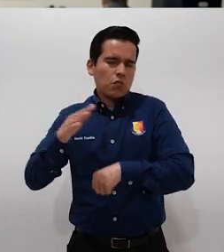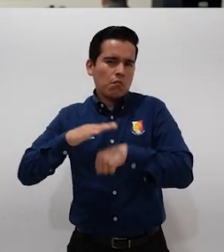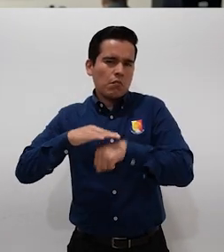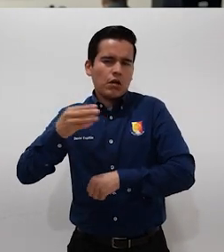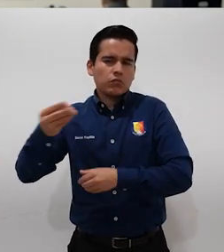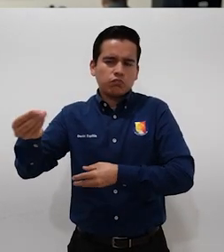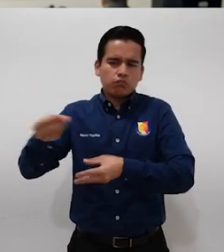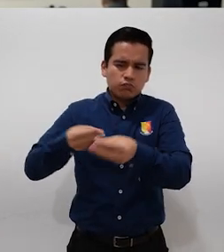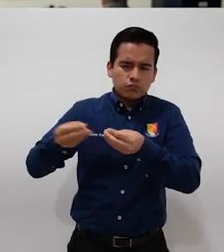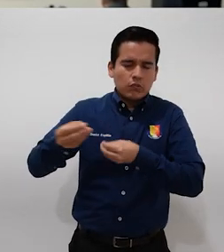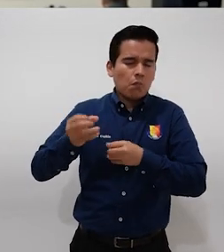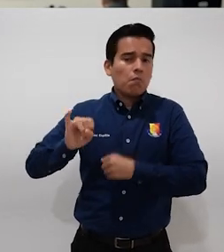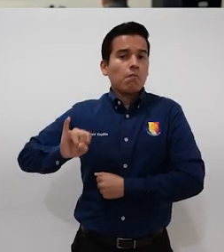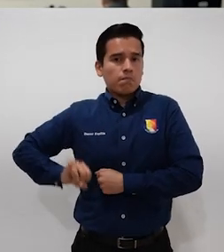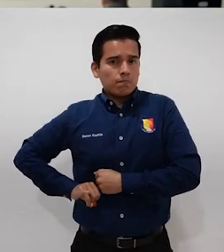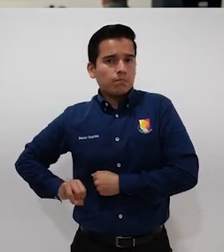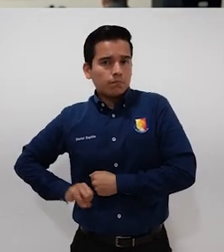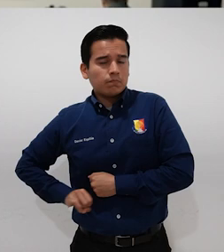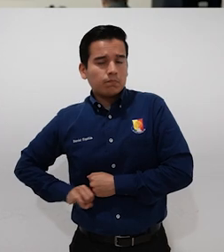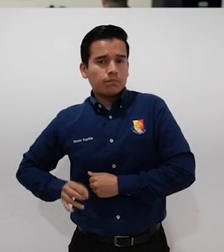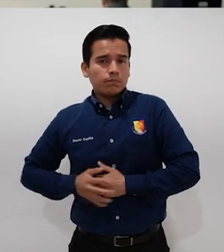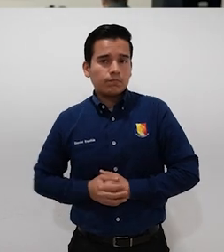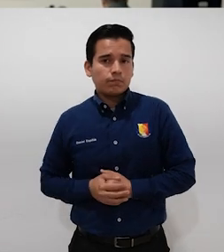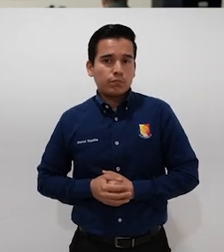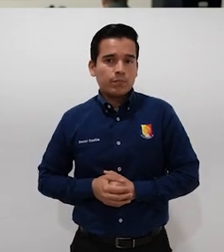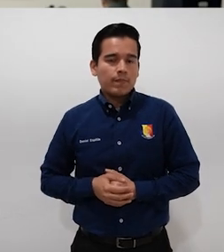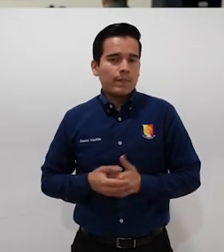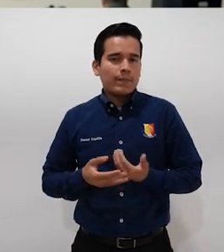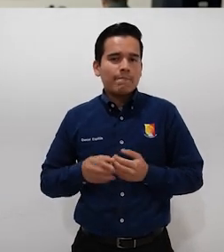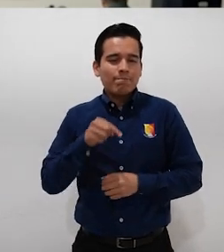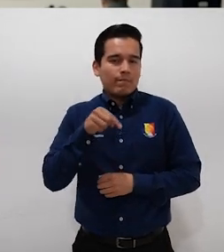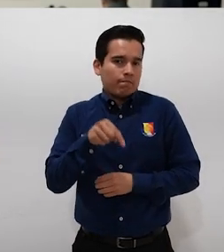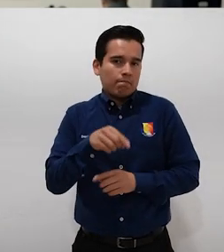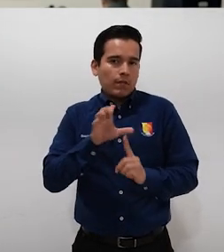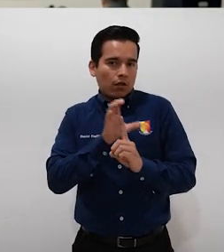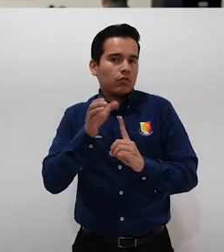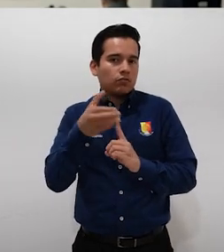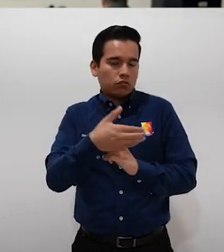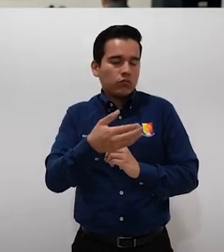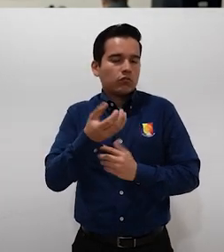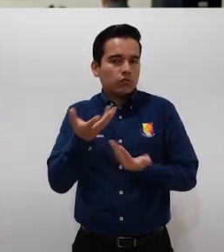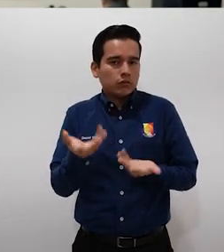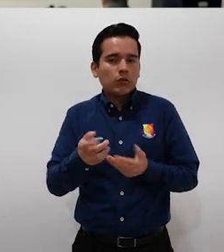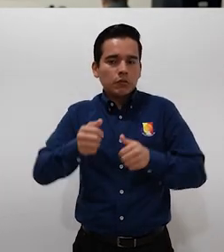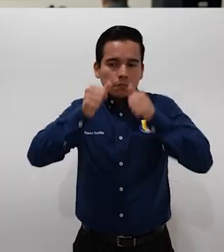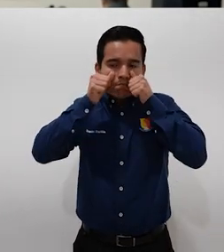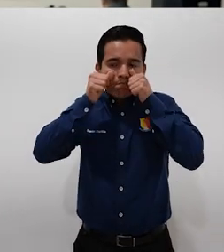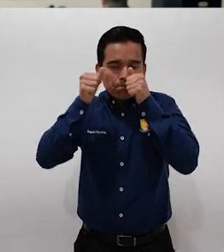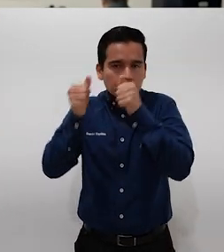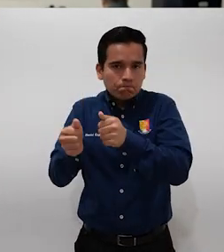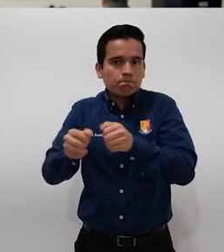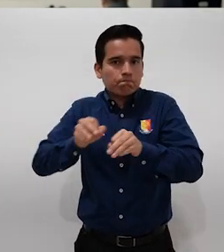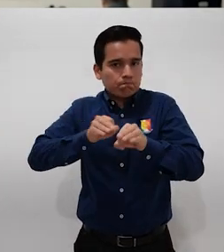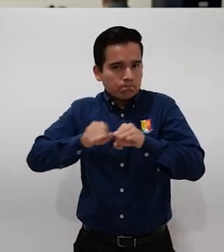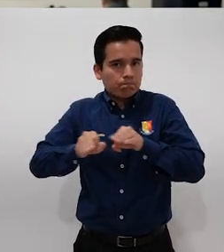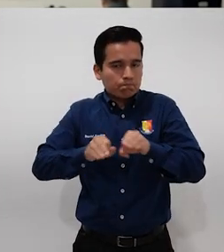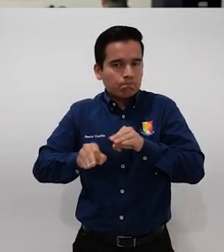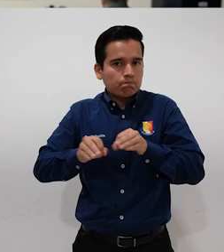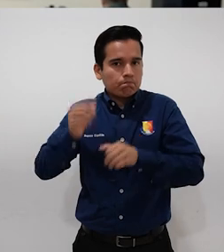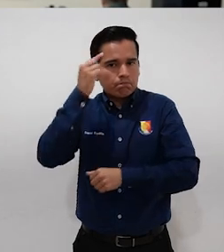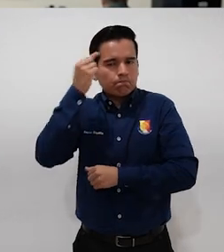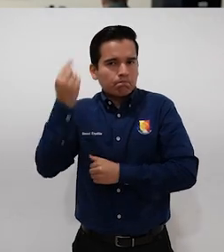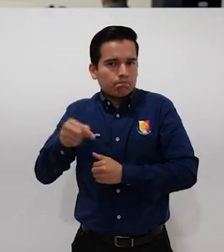muy interesantes que la comisión por supuesto estará retomando, estará trabajando para